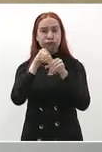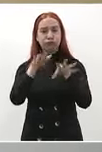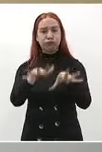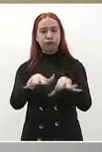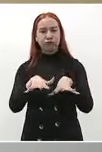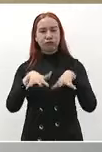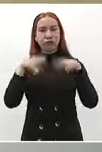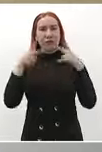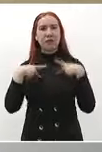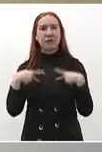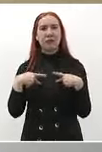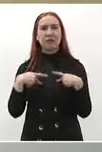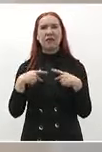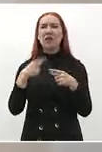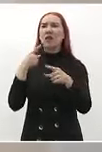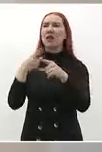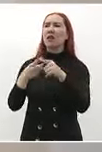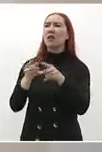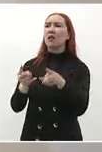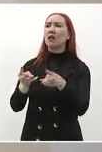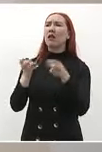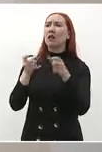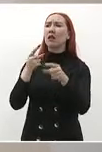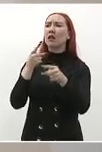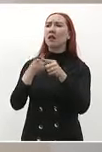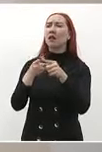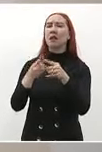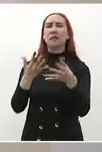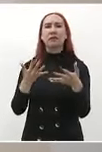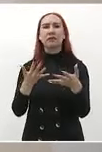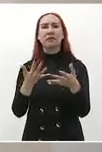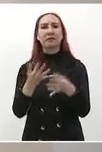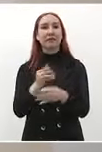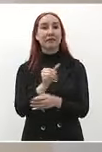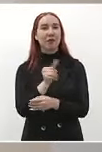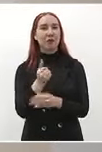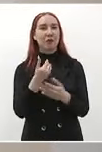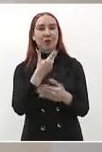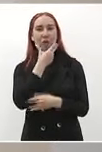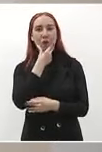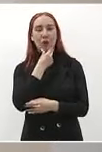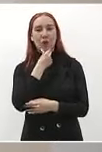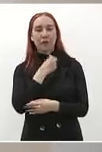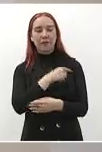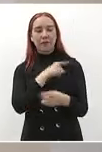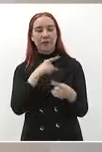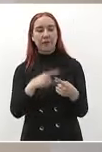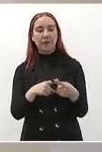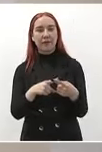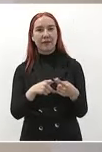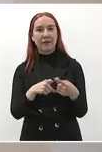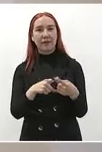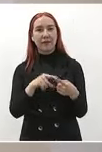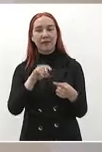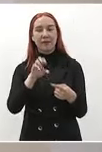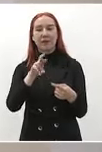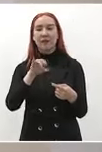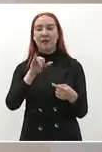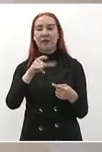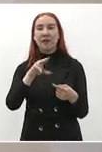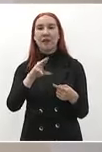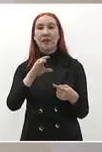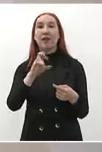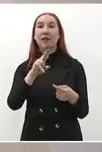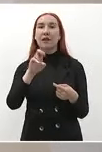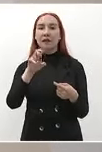contesta Juan Sarabia los bandidos son Enrique Kril Luis Terrazas